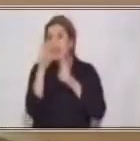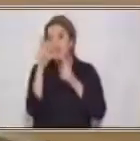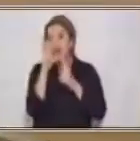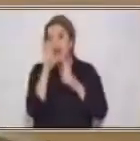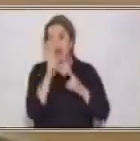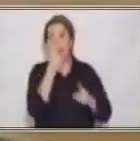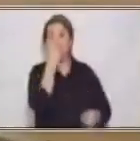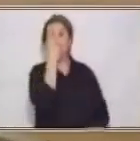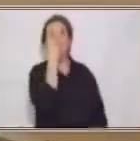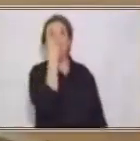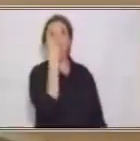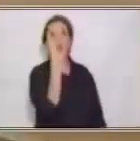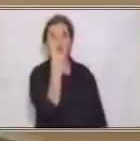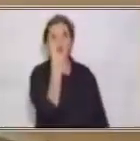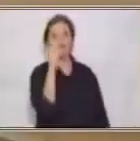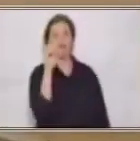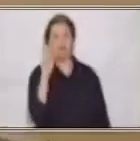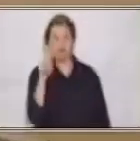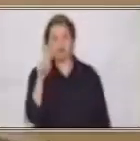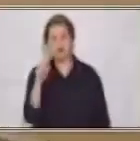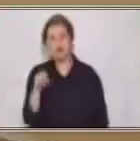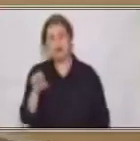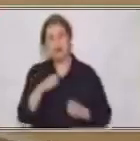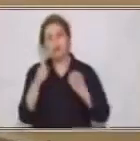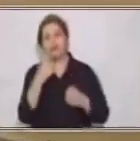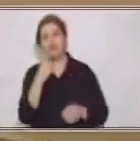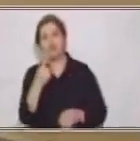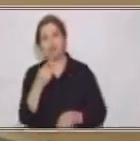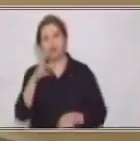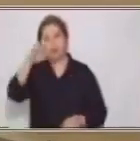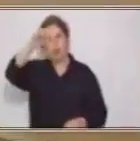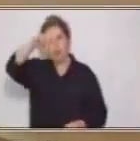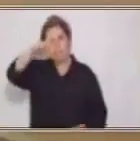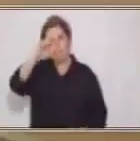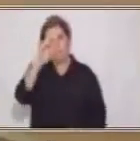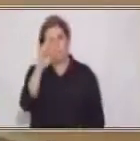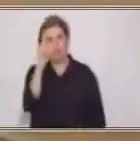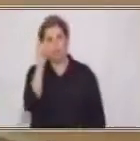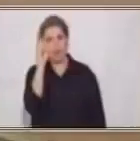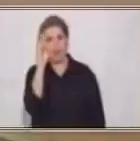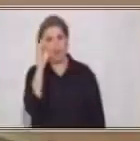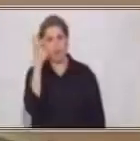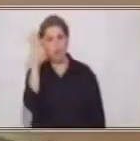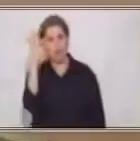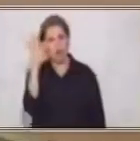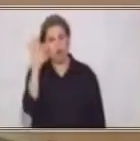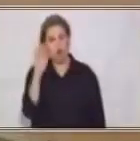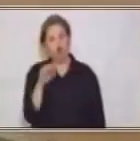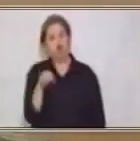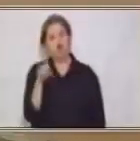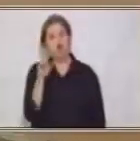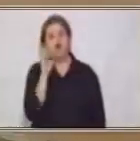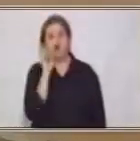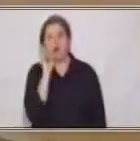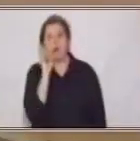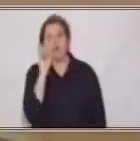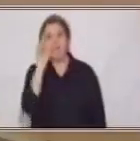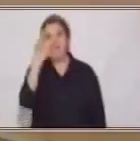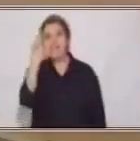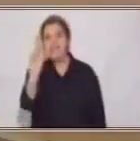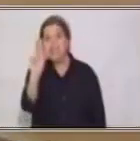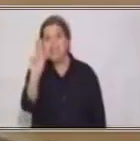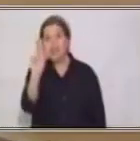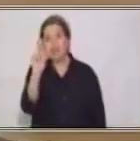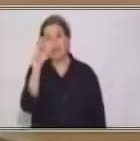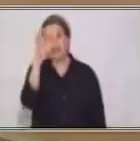a enlazar comienza con U. Es muy importante emplear estas pequeñas normas para podernos dar a entender y poder